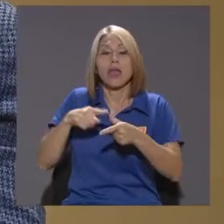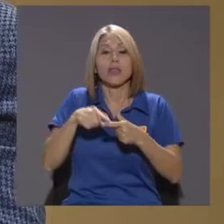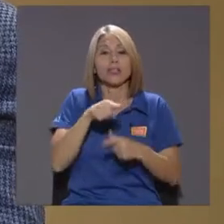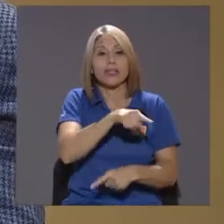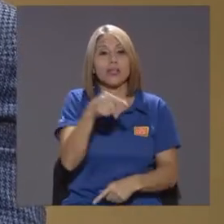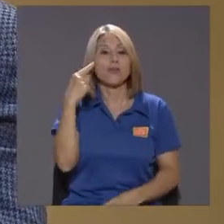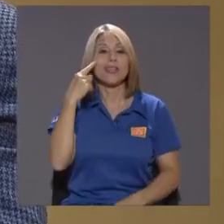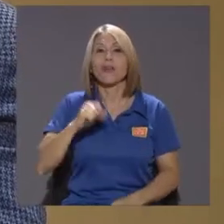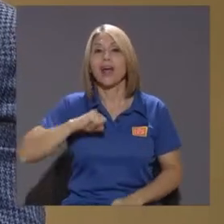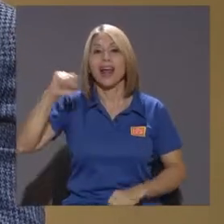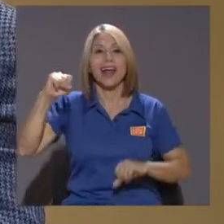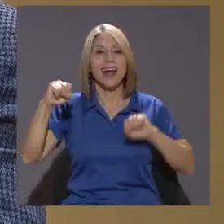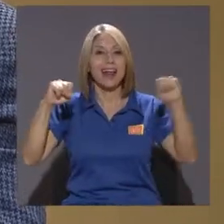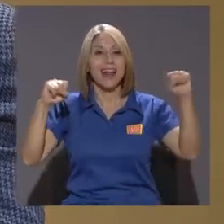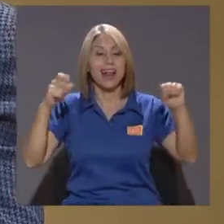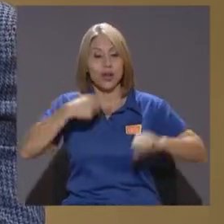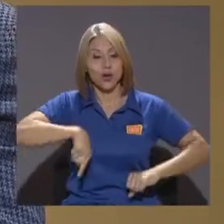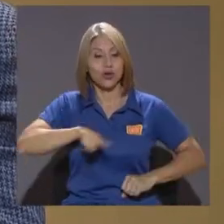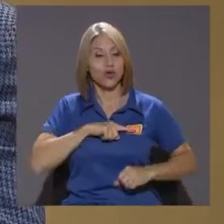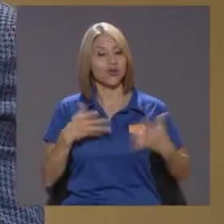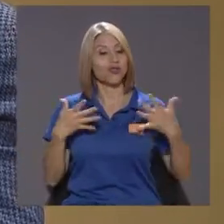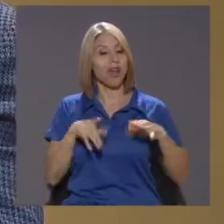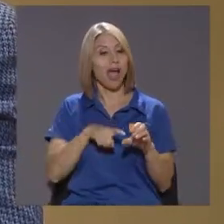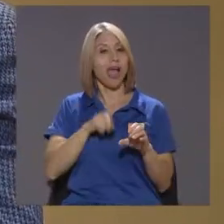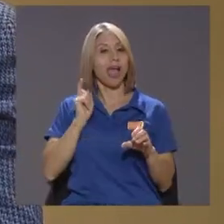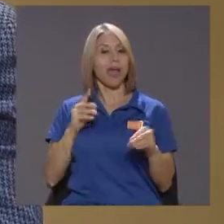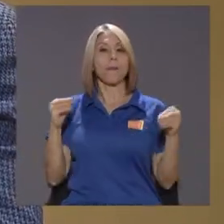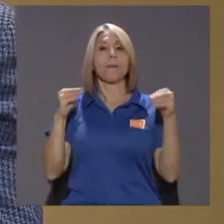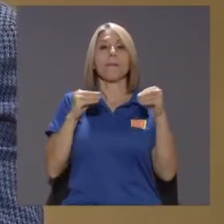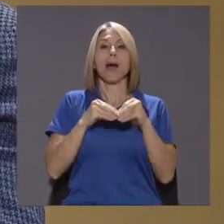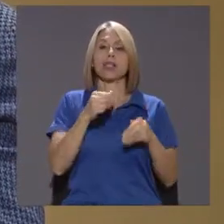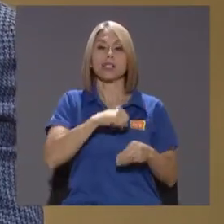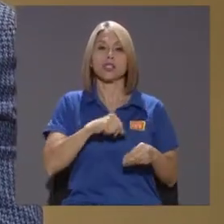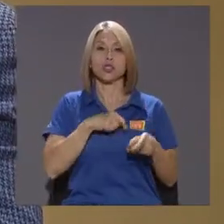Vamos A tener Mayor Soberanía Vamos A ser Independientes